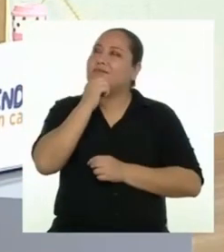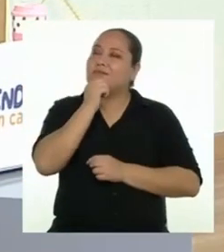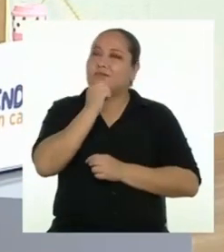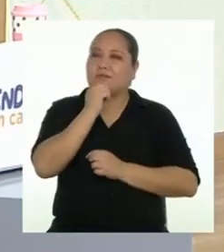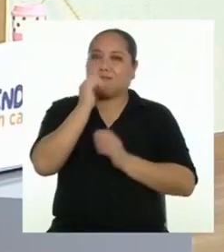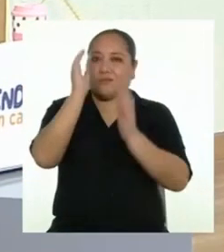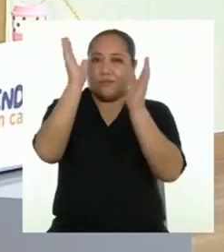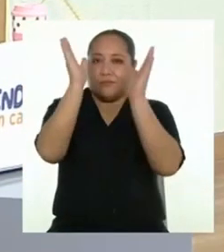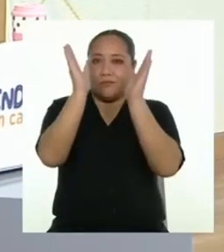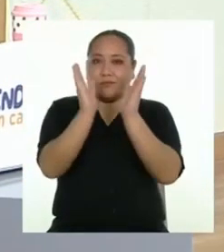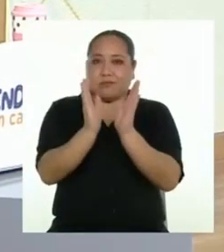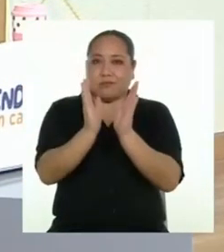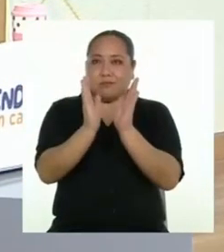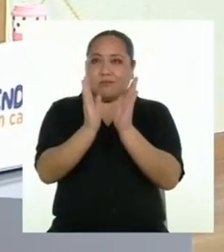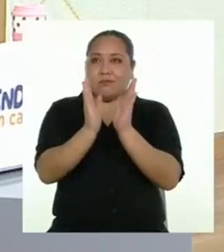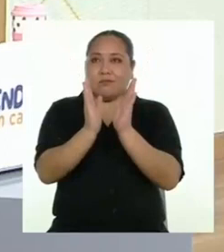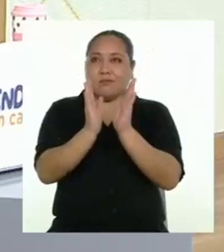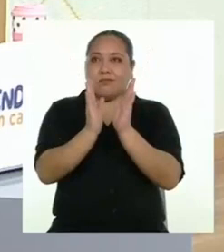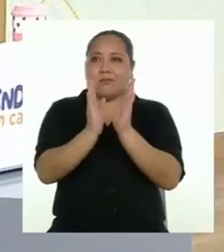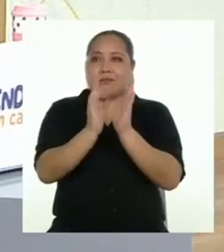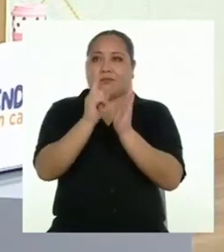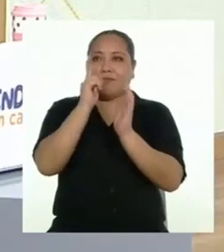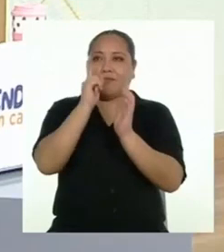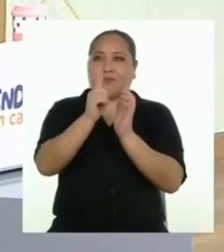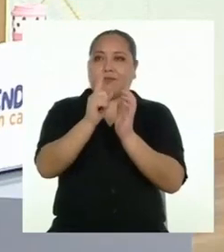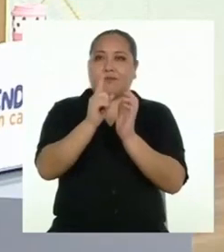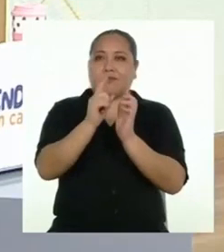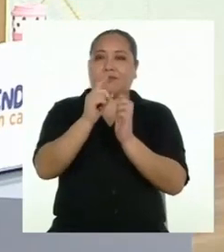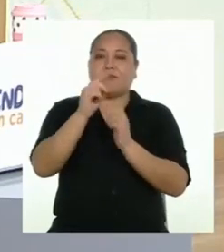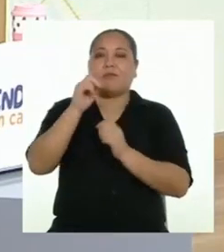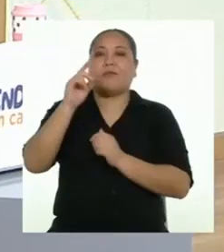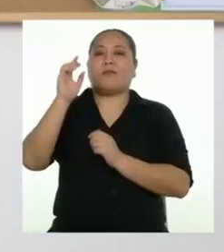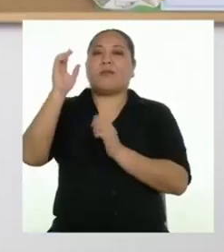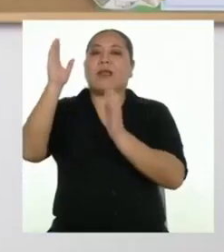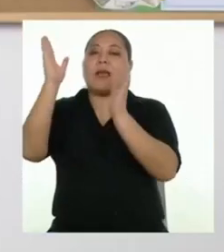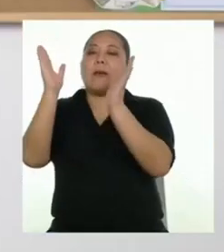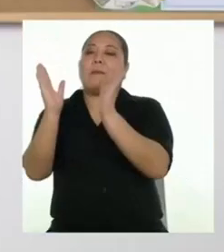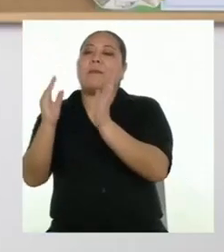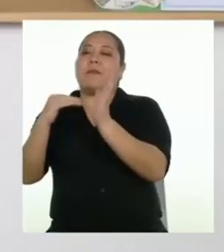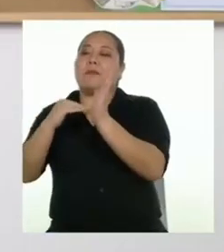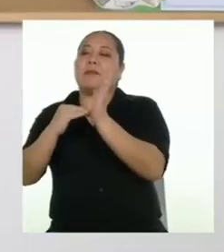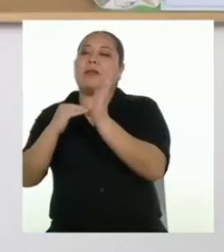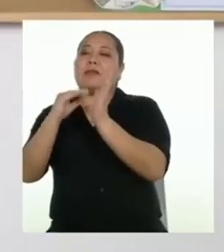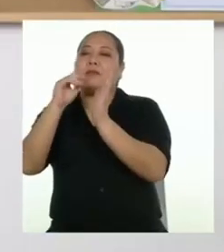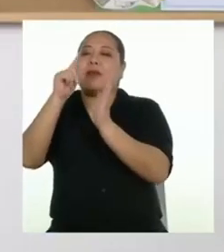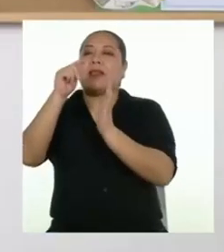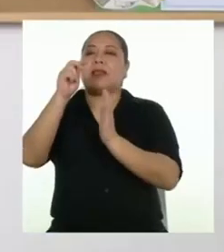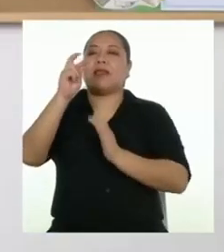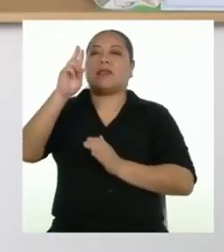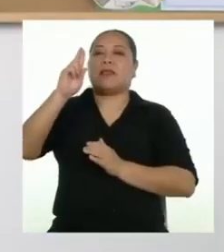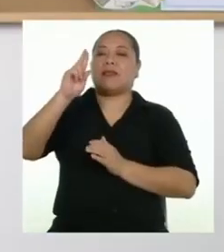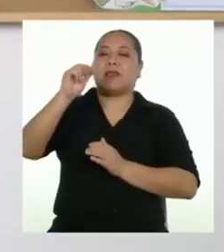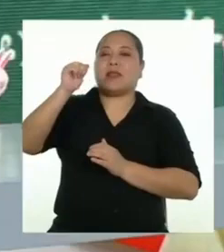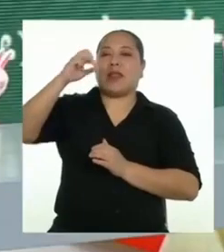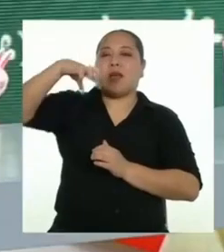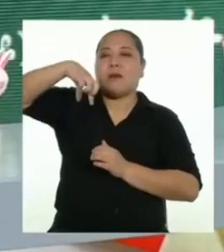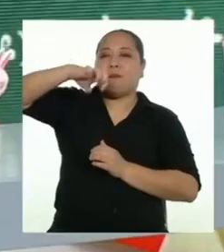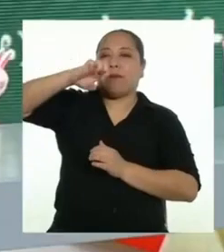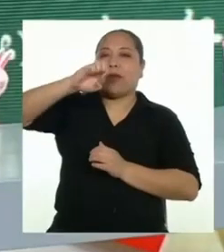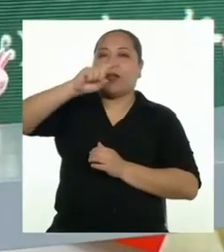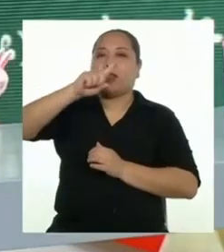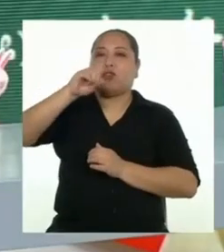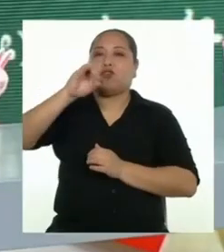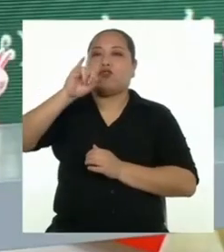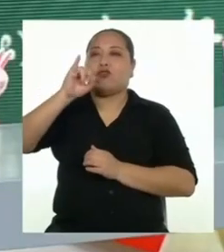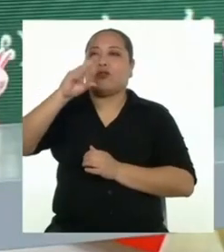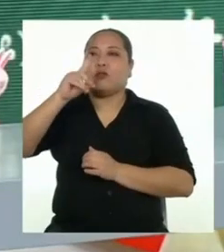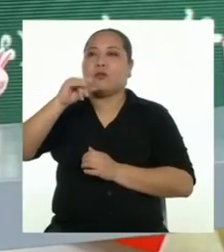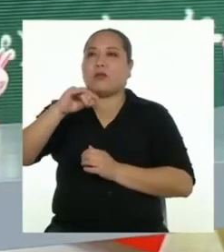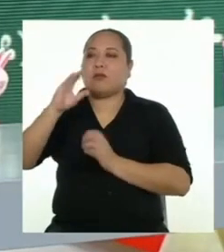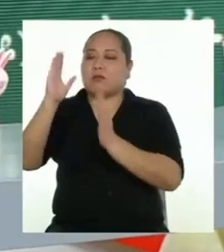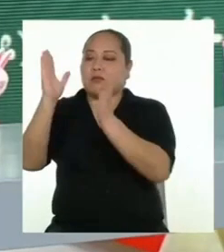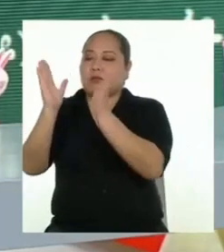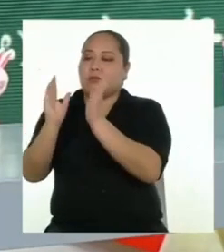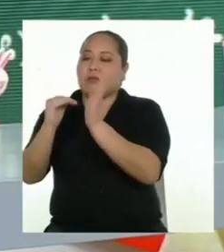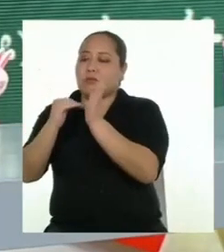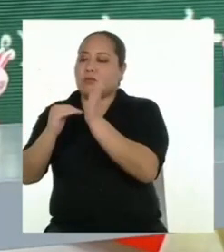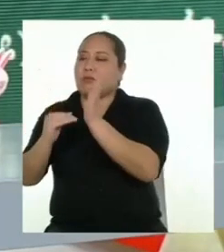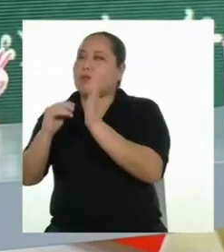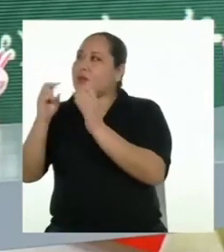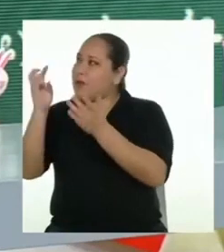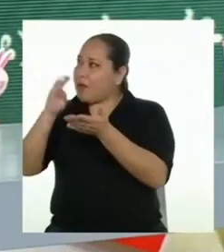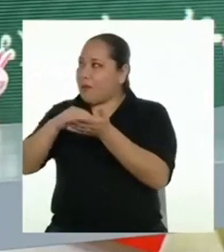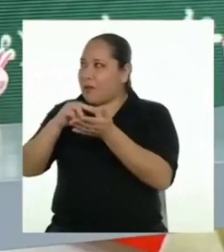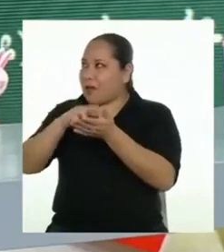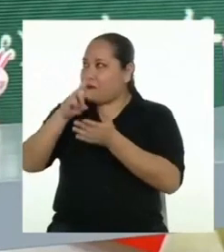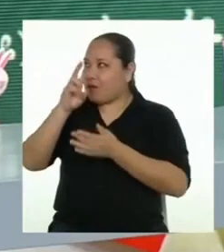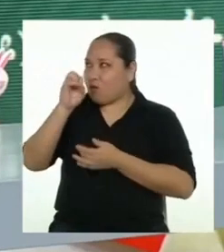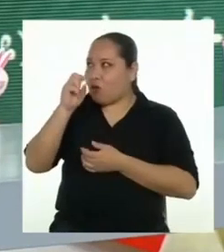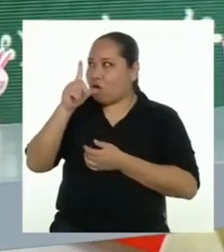zanjas de infiltración en forma de un prisma trapezoidal. ¿Y cómo llegas a esa conclusión? Porque es el que mayor volumen